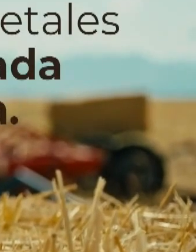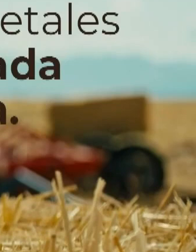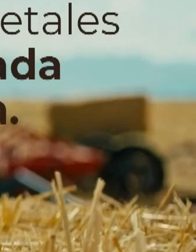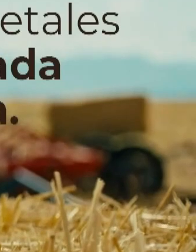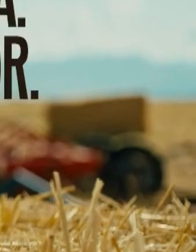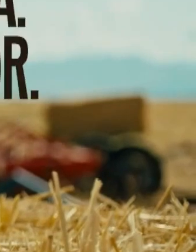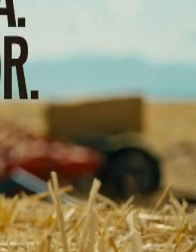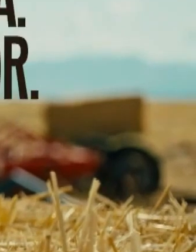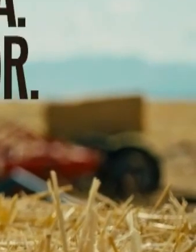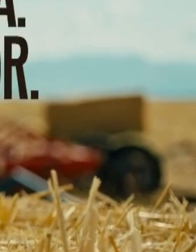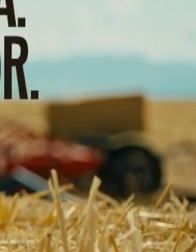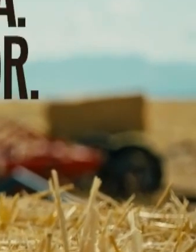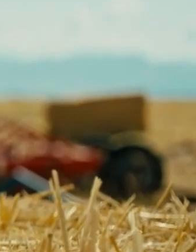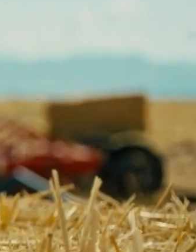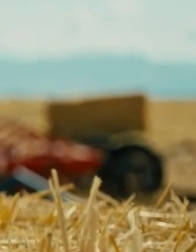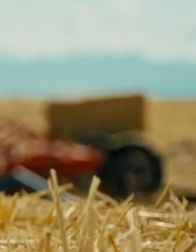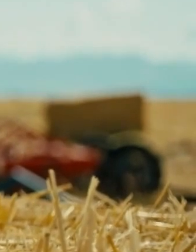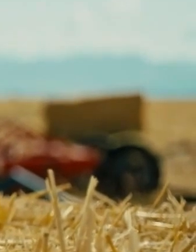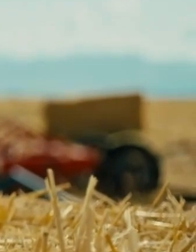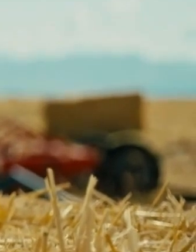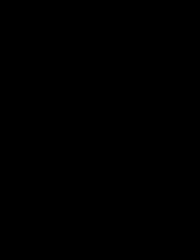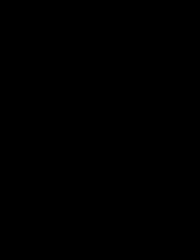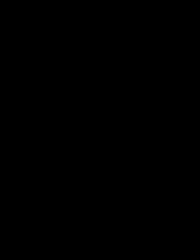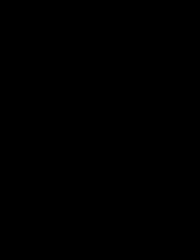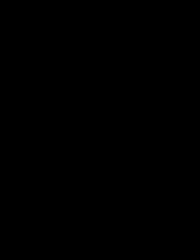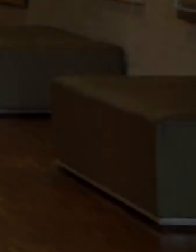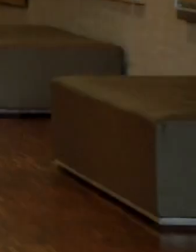vegetales 100% cultivada en España. Más cerca sabe mejor.